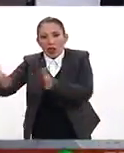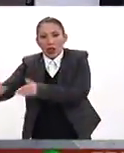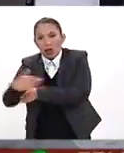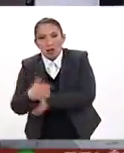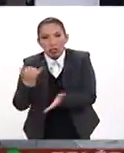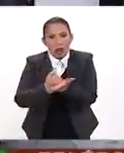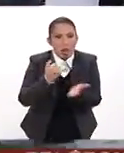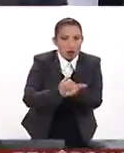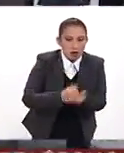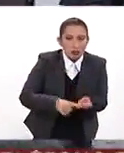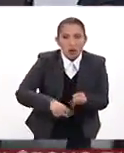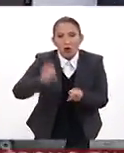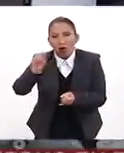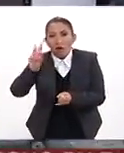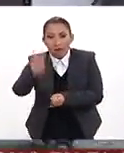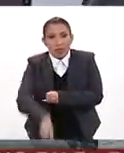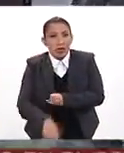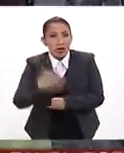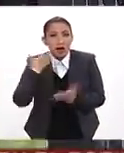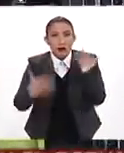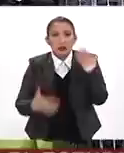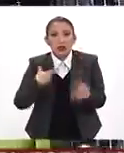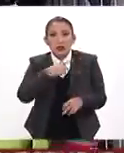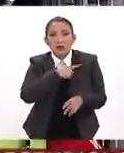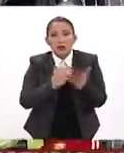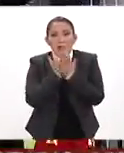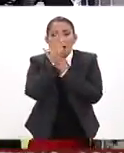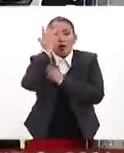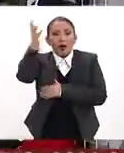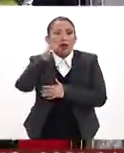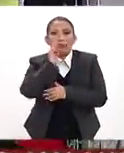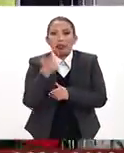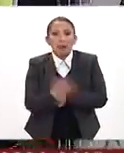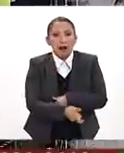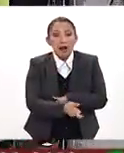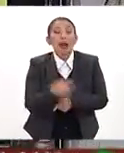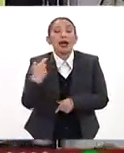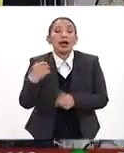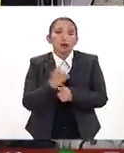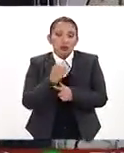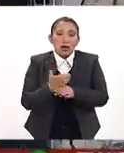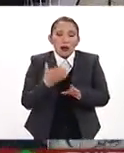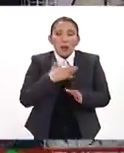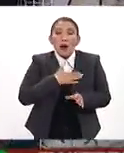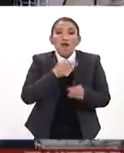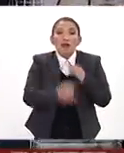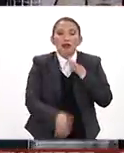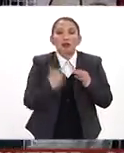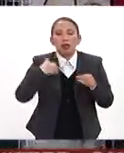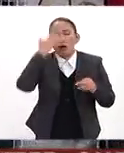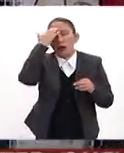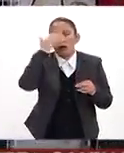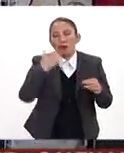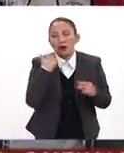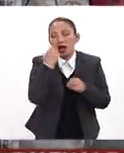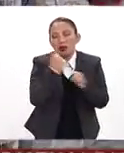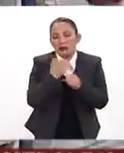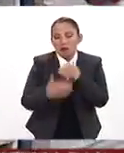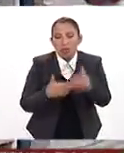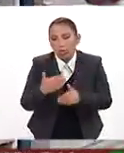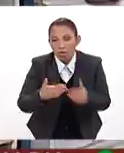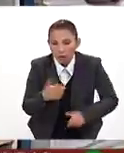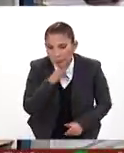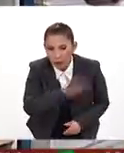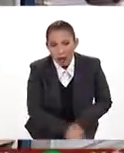intereses, o si es que de plano incluso nos sobreendeudamos y luego no podemos pagar. Entonces, lo que va a ser un buen fin, se nos puede volver un muy mal año o